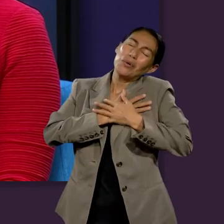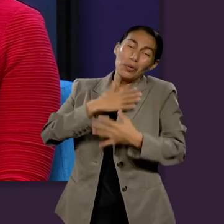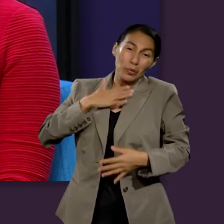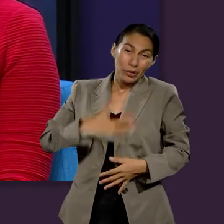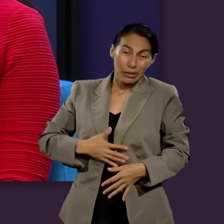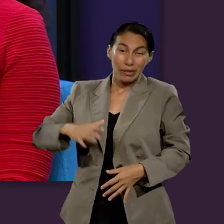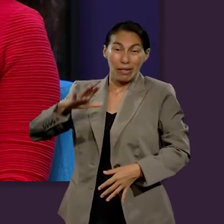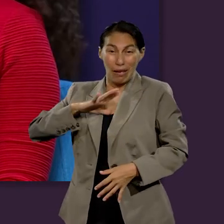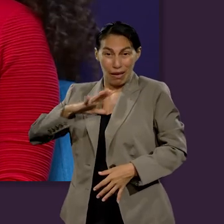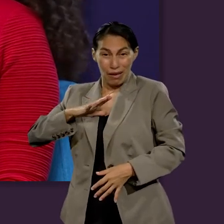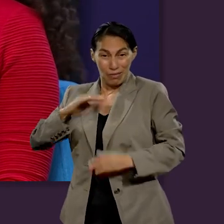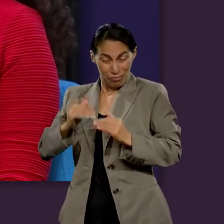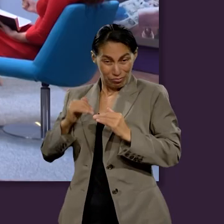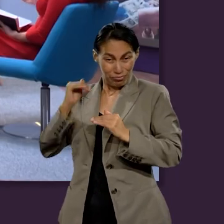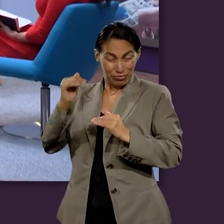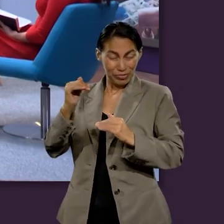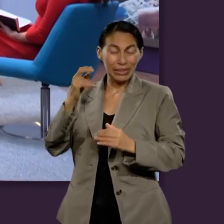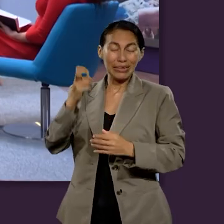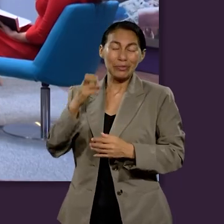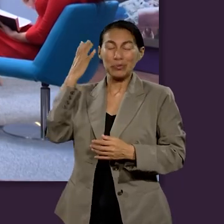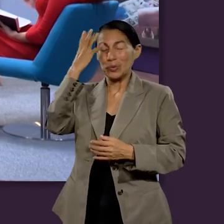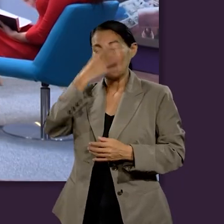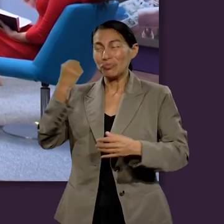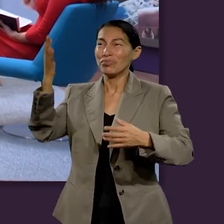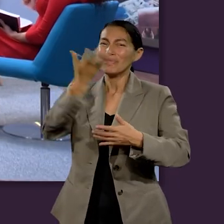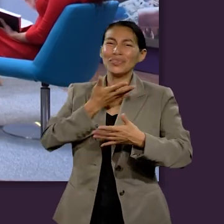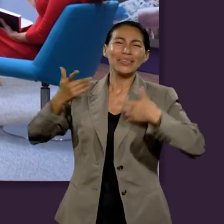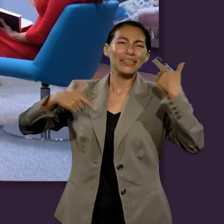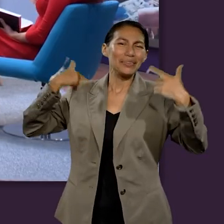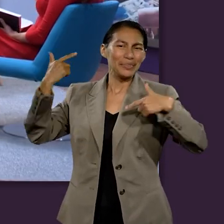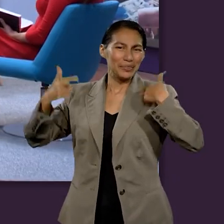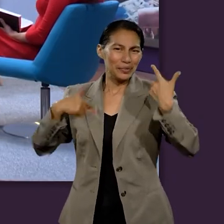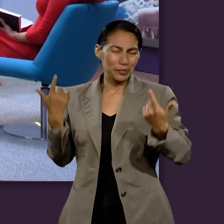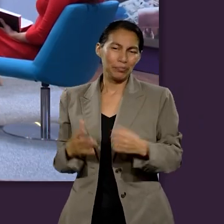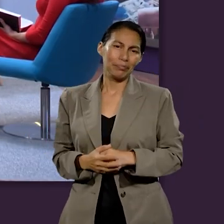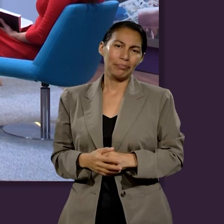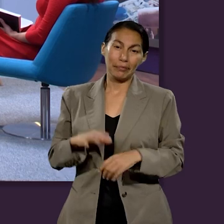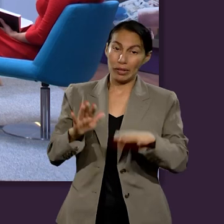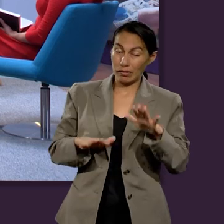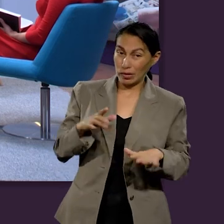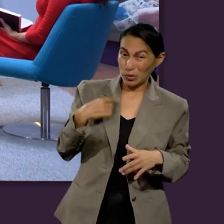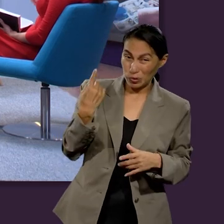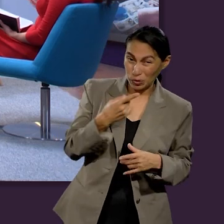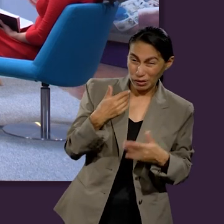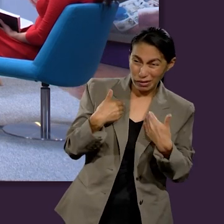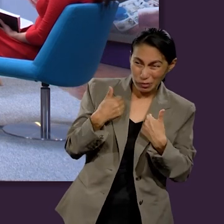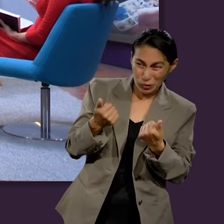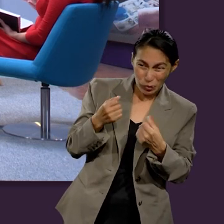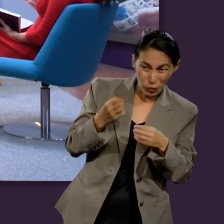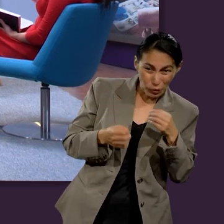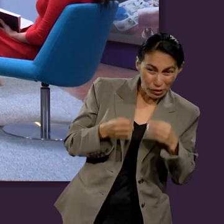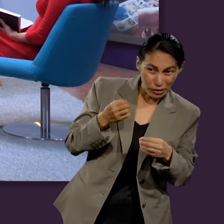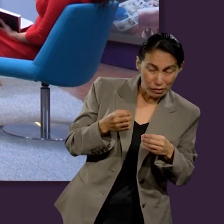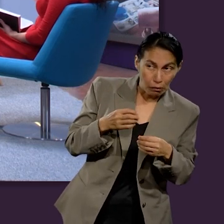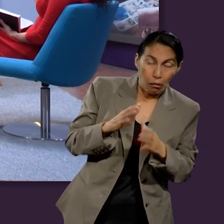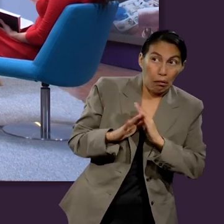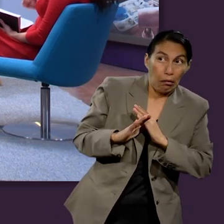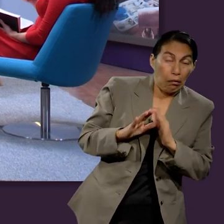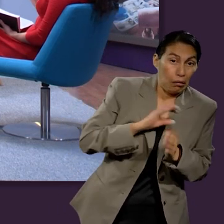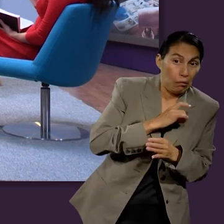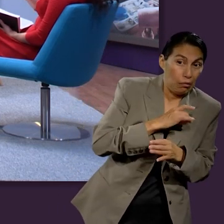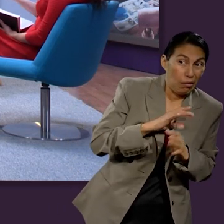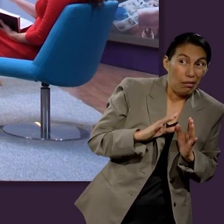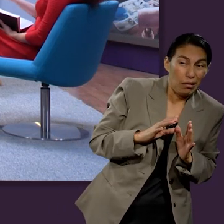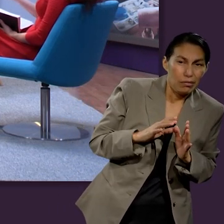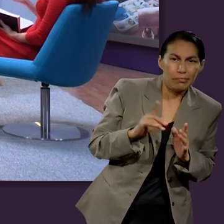mora la justicia. Si de pronto, cuando escuchamos el juicio, tenemos una imagen negativa, es porque